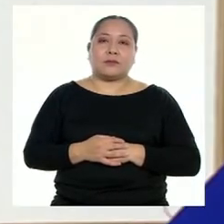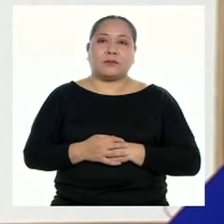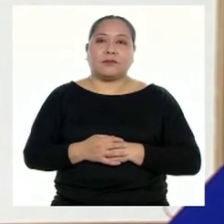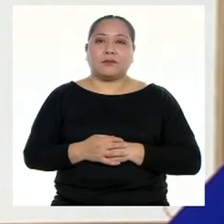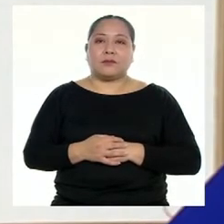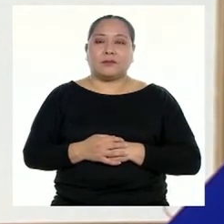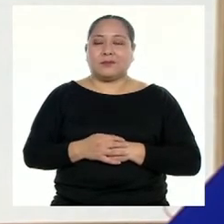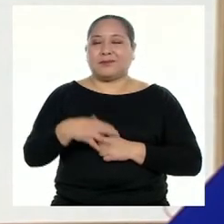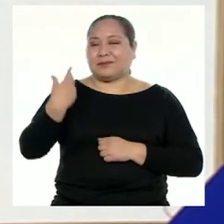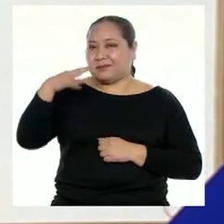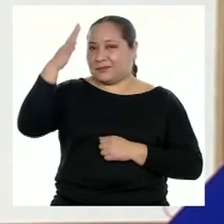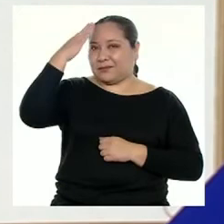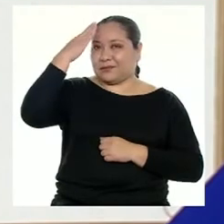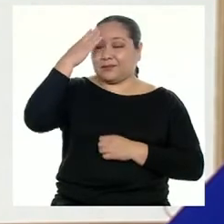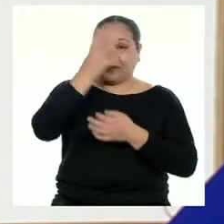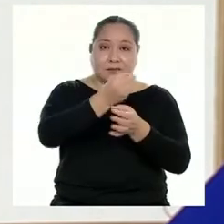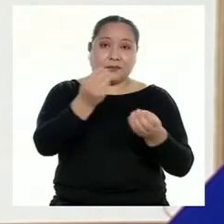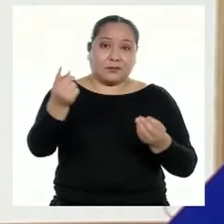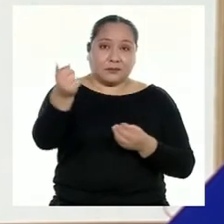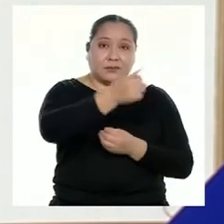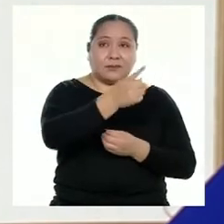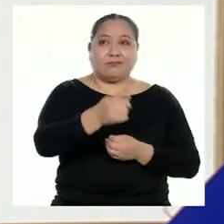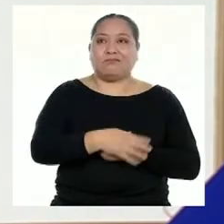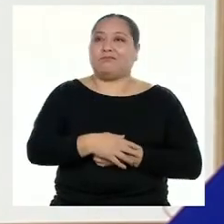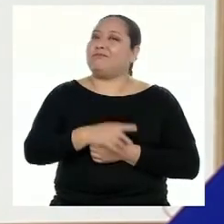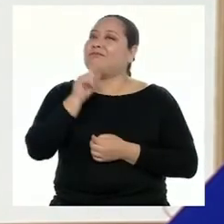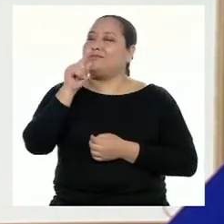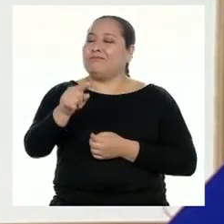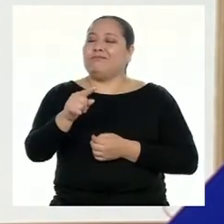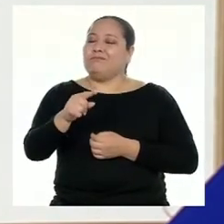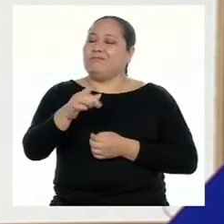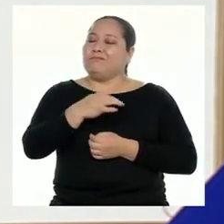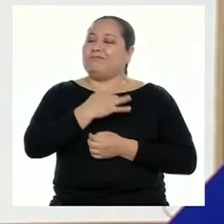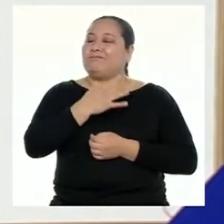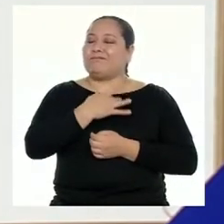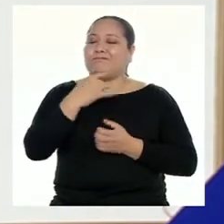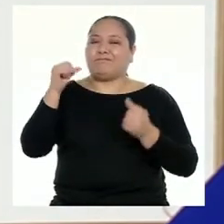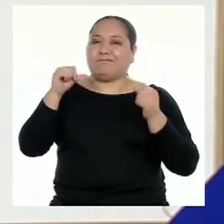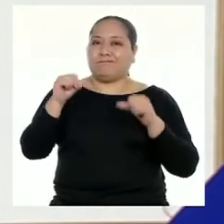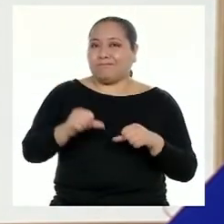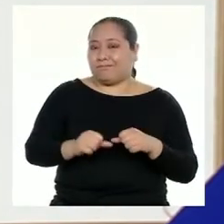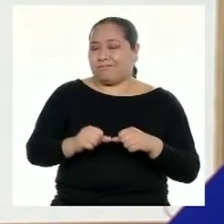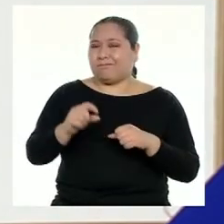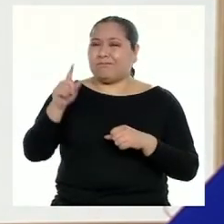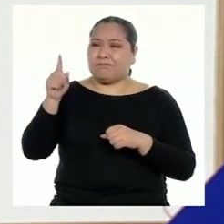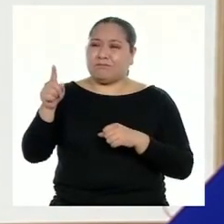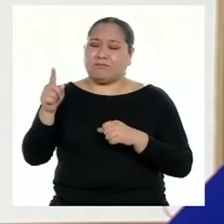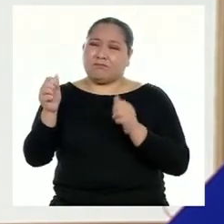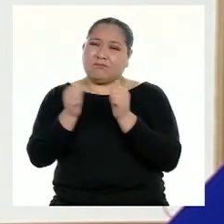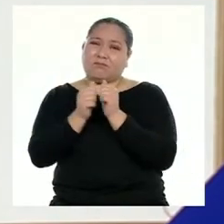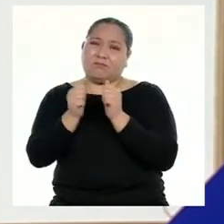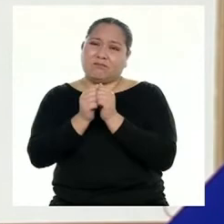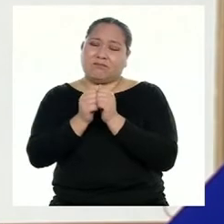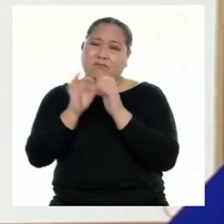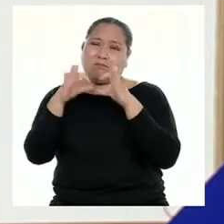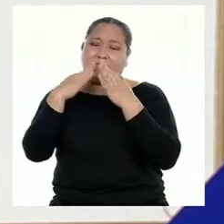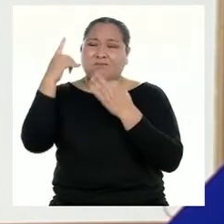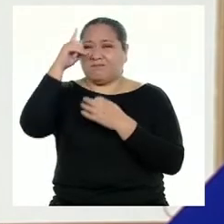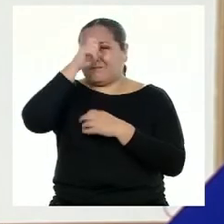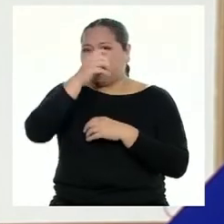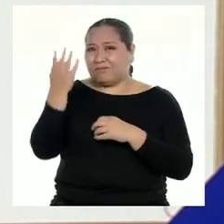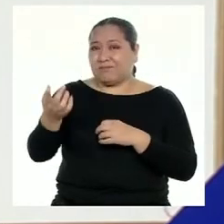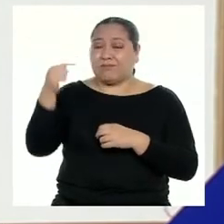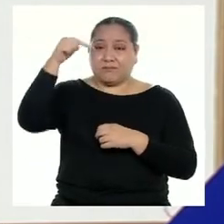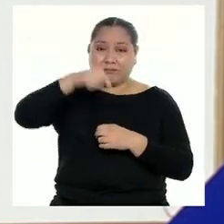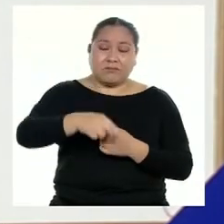Se que muchas y muchos de ustedes la han pasado o la están pasando difícil con sus propias familias. Quiero decirles que desde